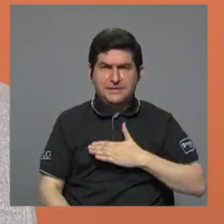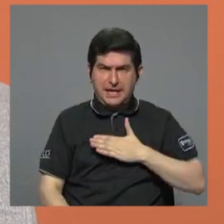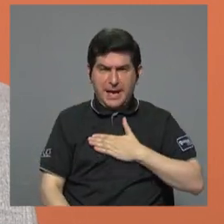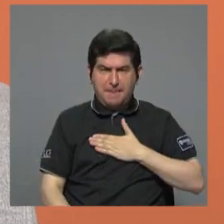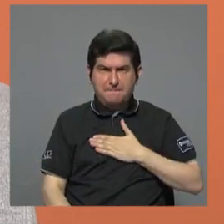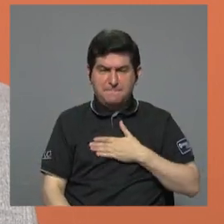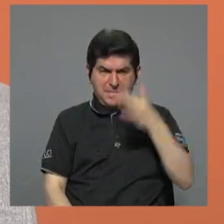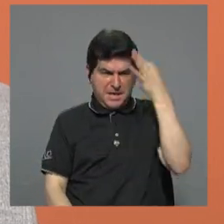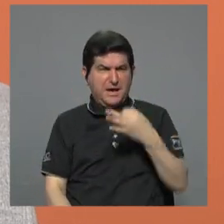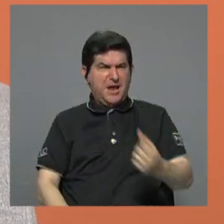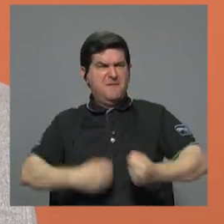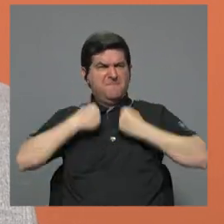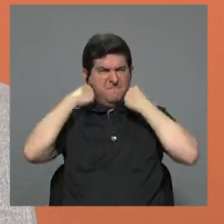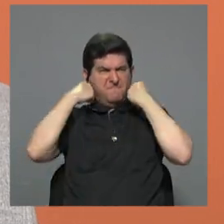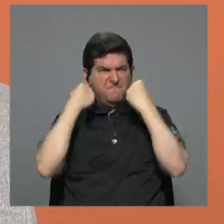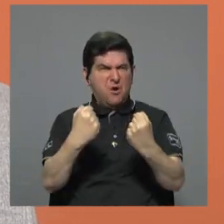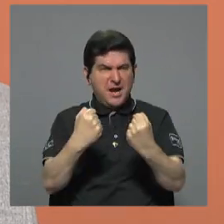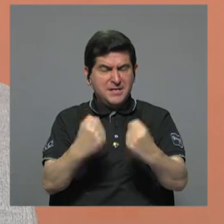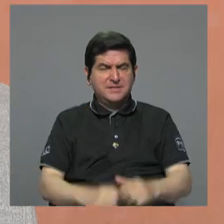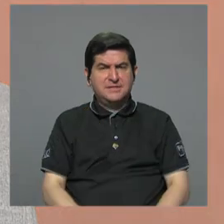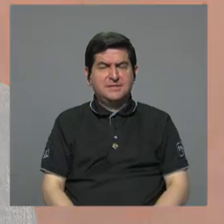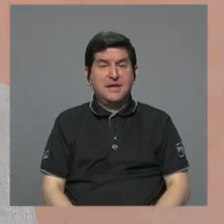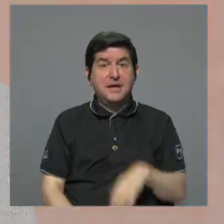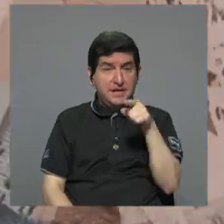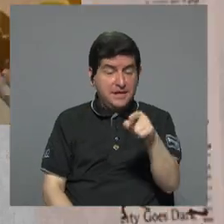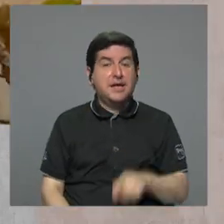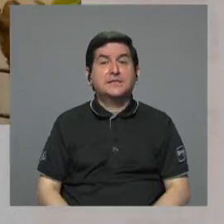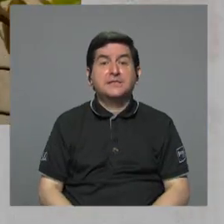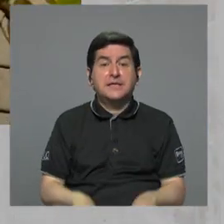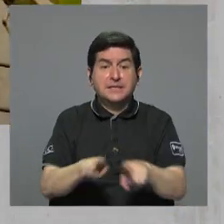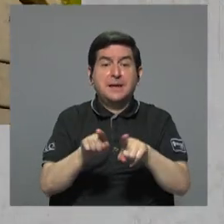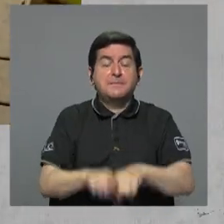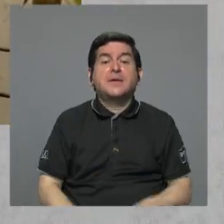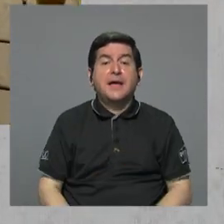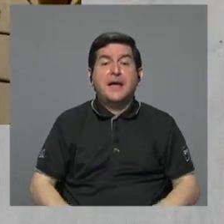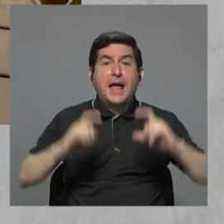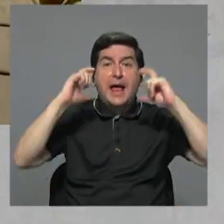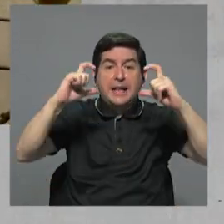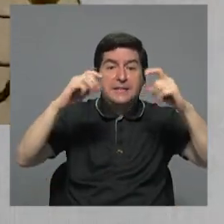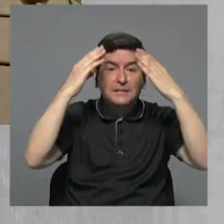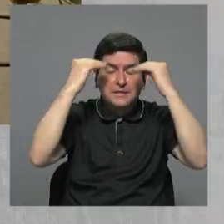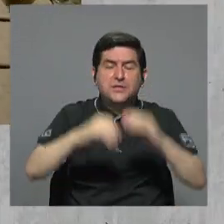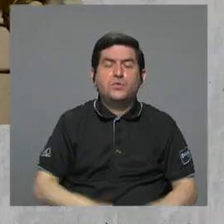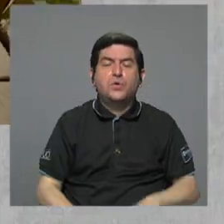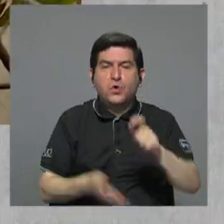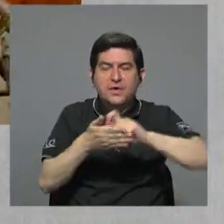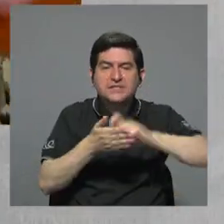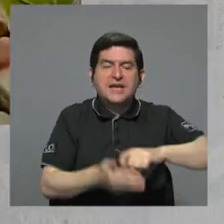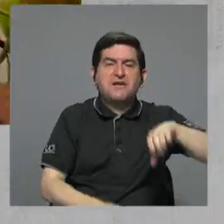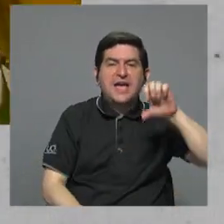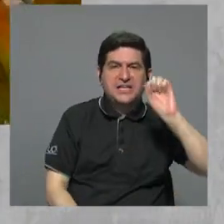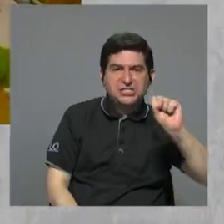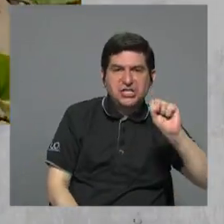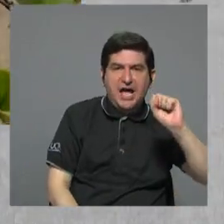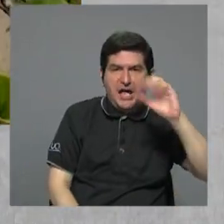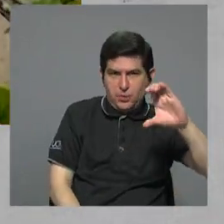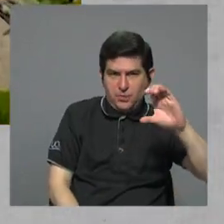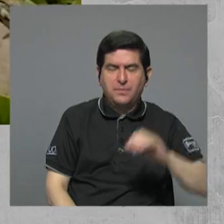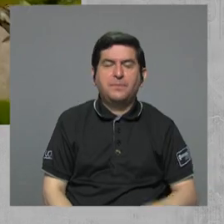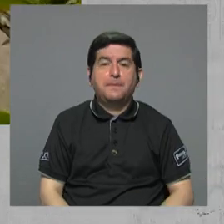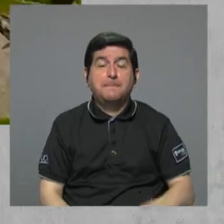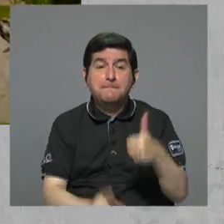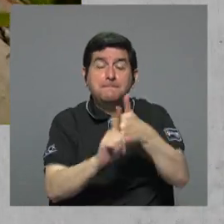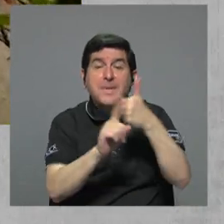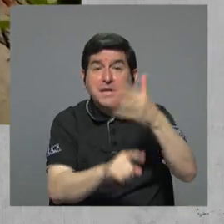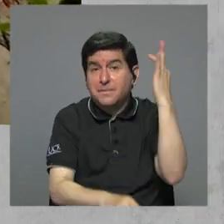me parecía muy fuerte, que de hecho es el título de la nota que luego escribe Charon Cavallini, es que las mismas